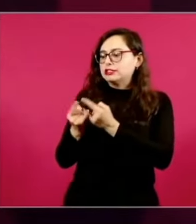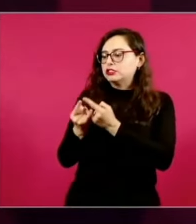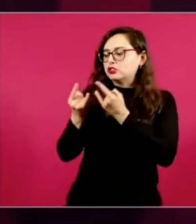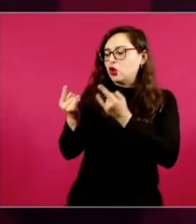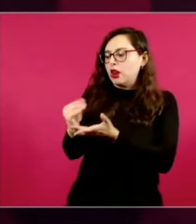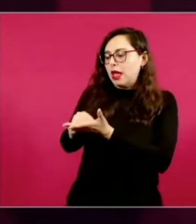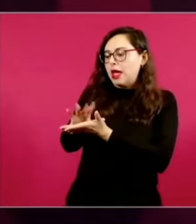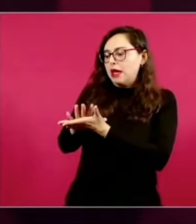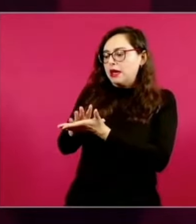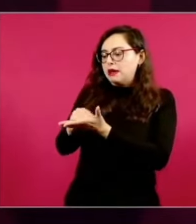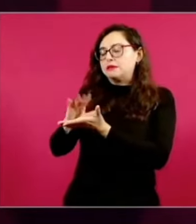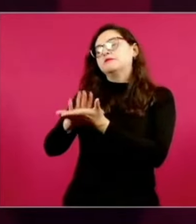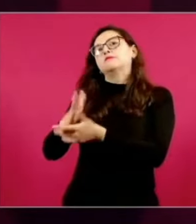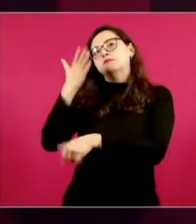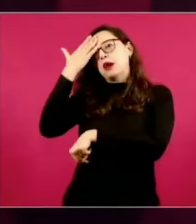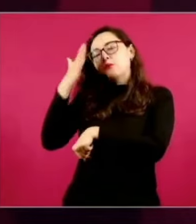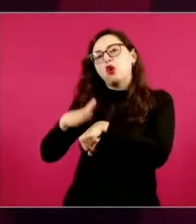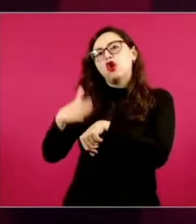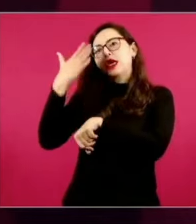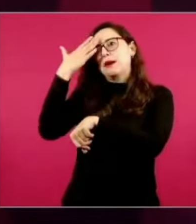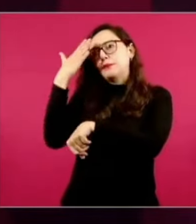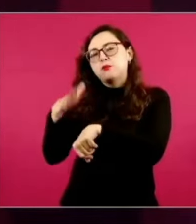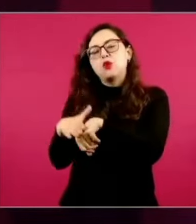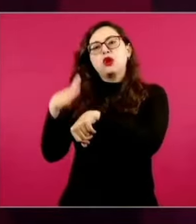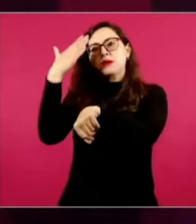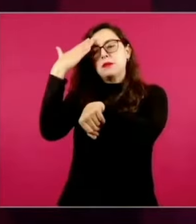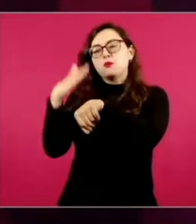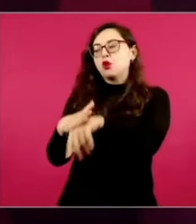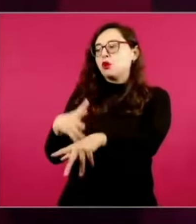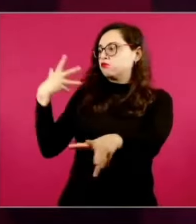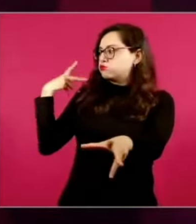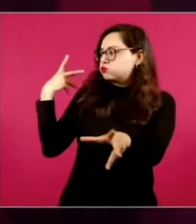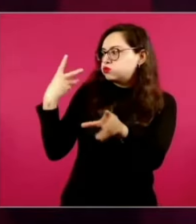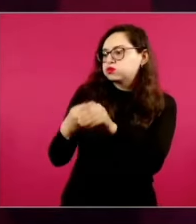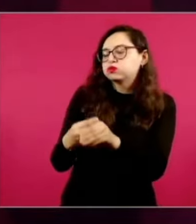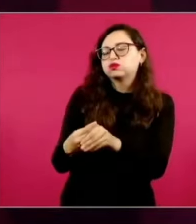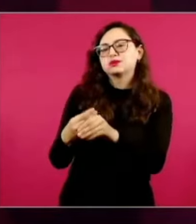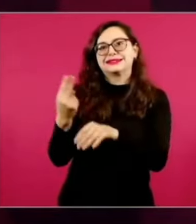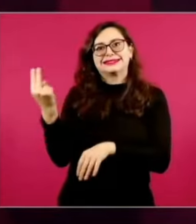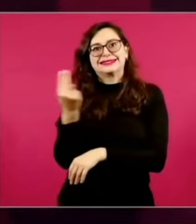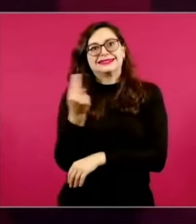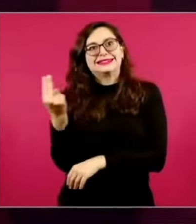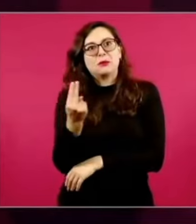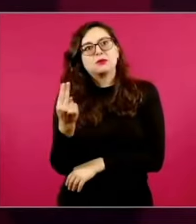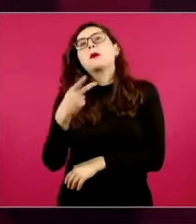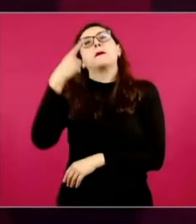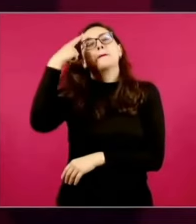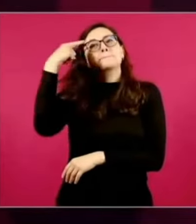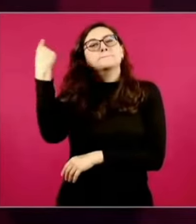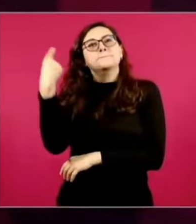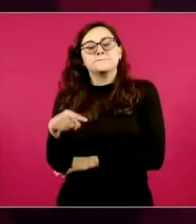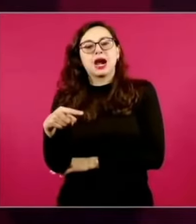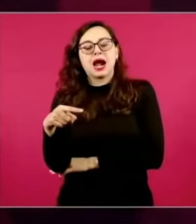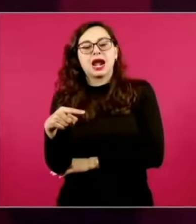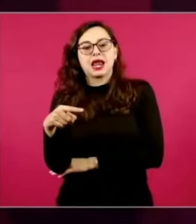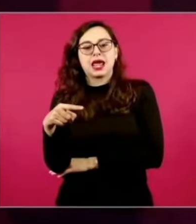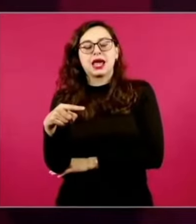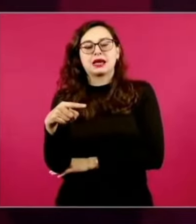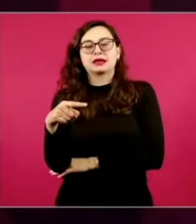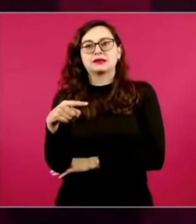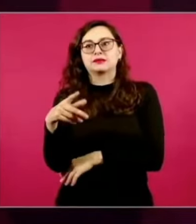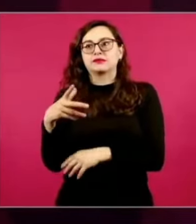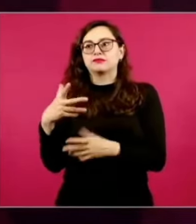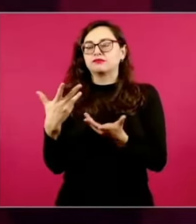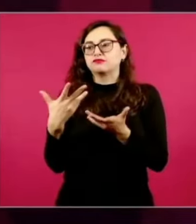desde la tarea que nos toca, obviamente, esas posibilidades, pero ampliando